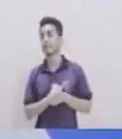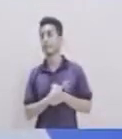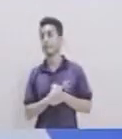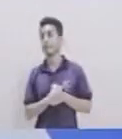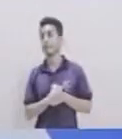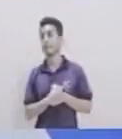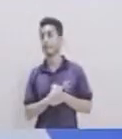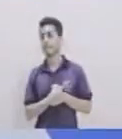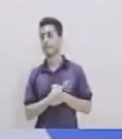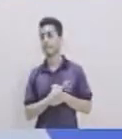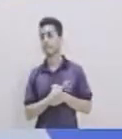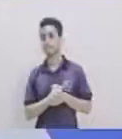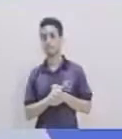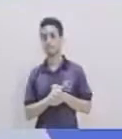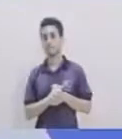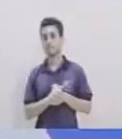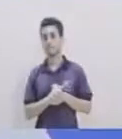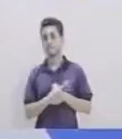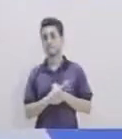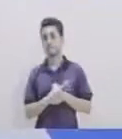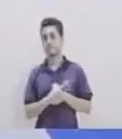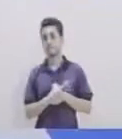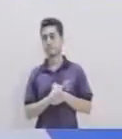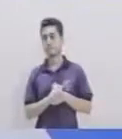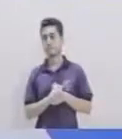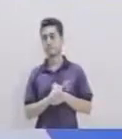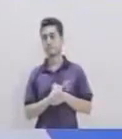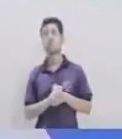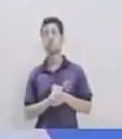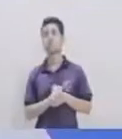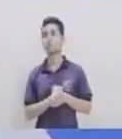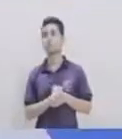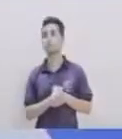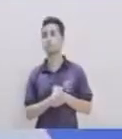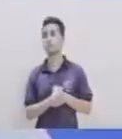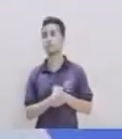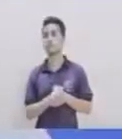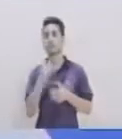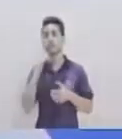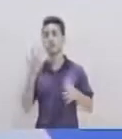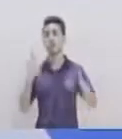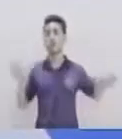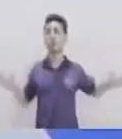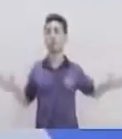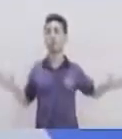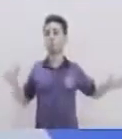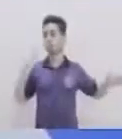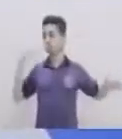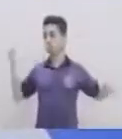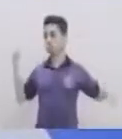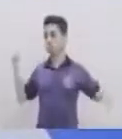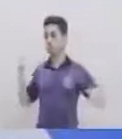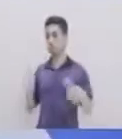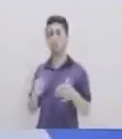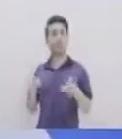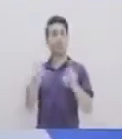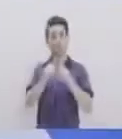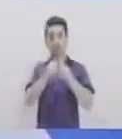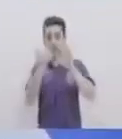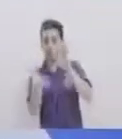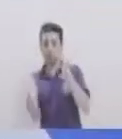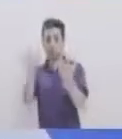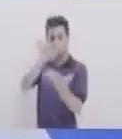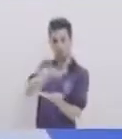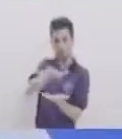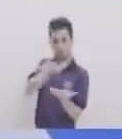a hacer Es En posición De boca abajo Y el mismo movimiento Que hicimos En el segundo ejercicio Toco